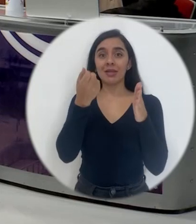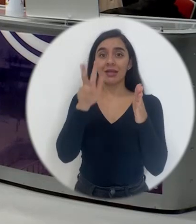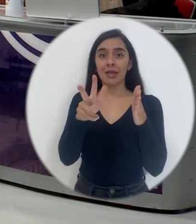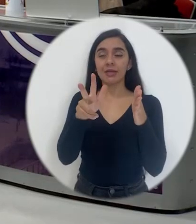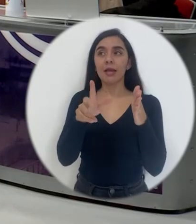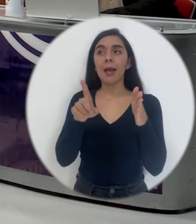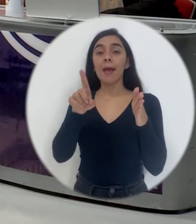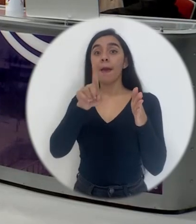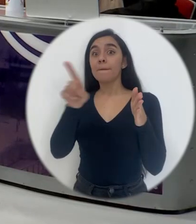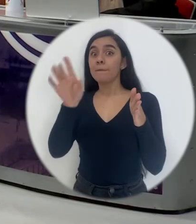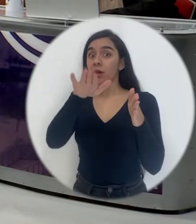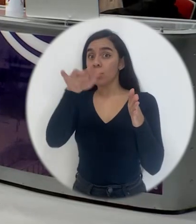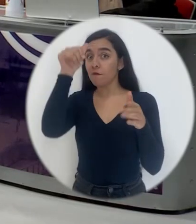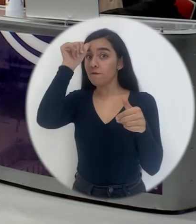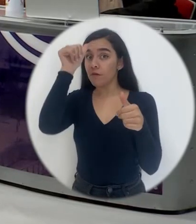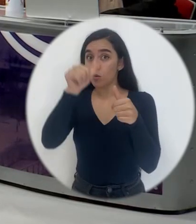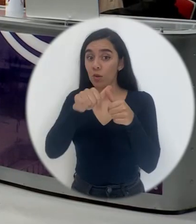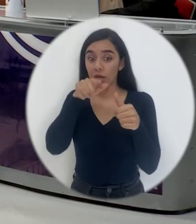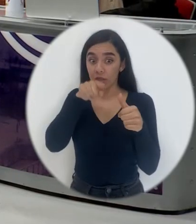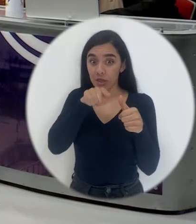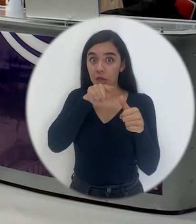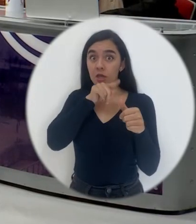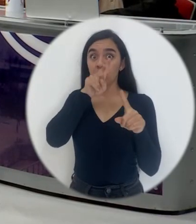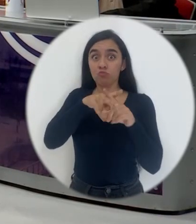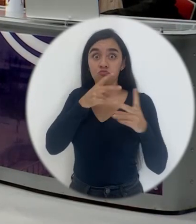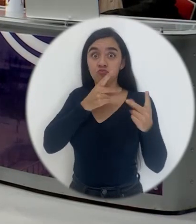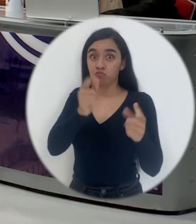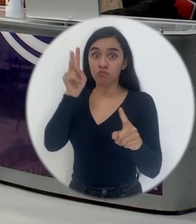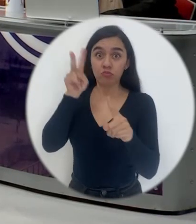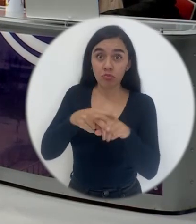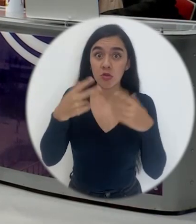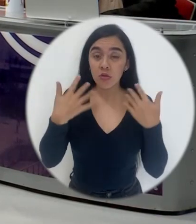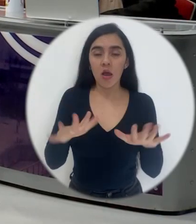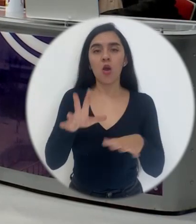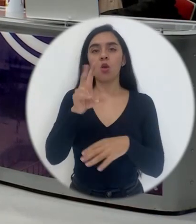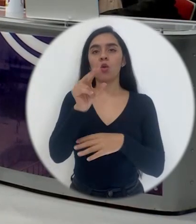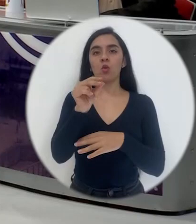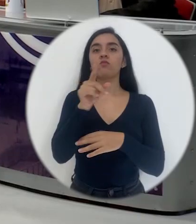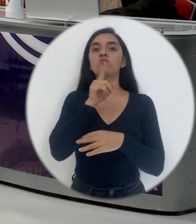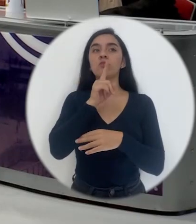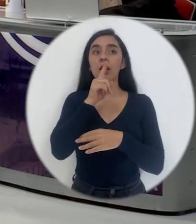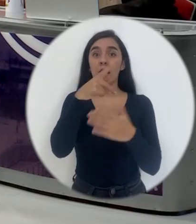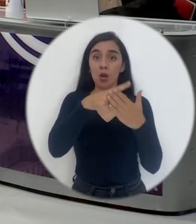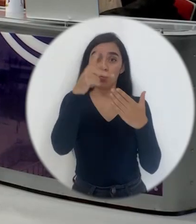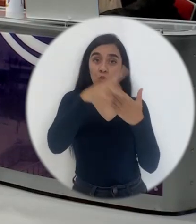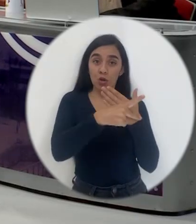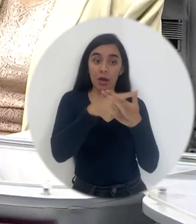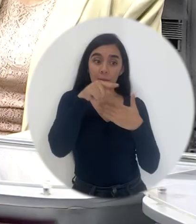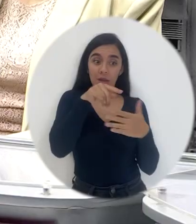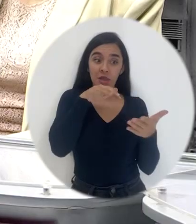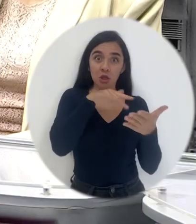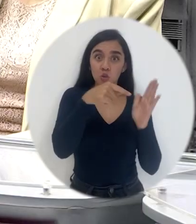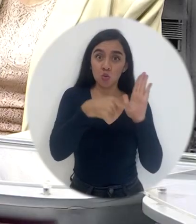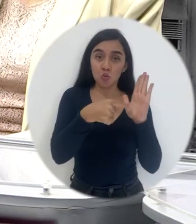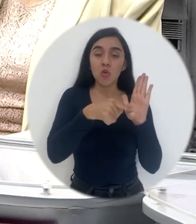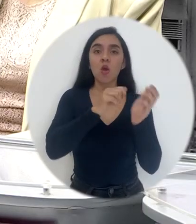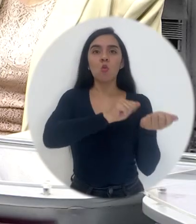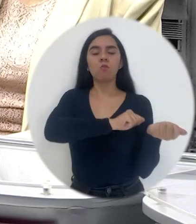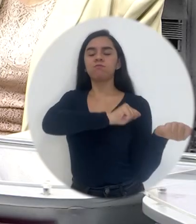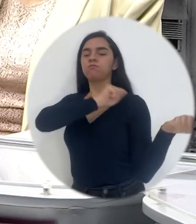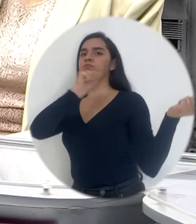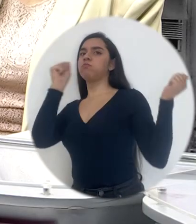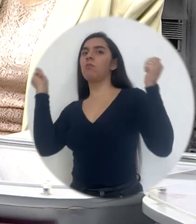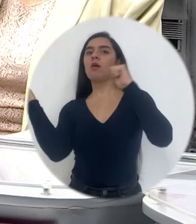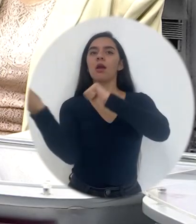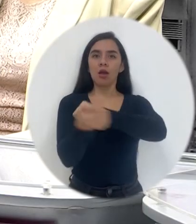2013, pero tenemos que recordar que no fue inmediato, como el programa de estudios, era un